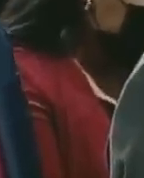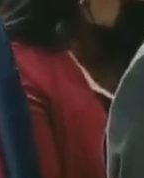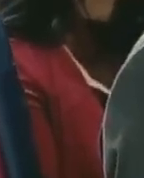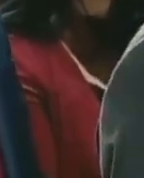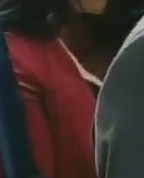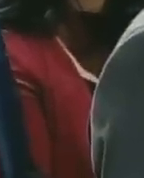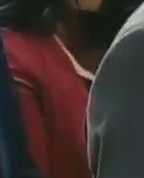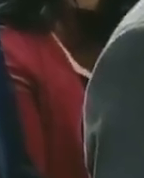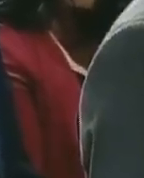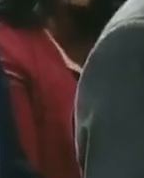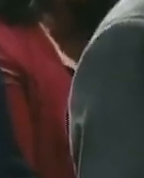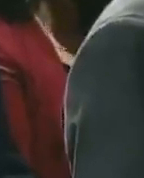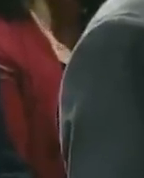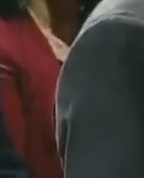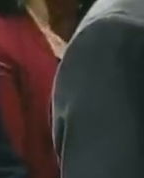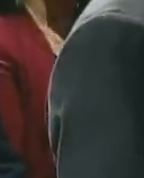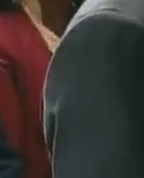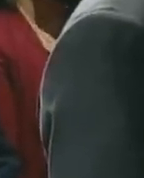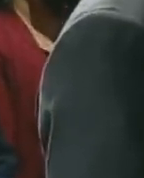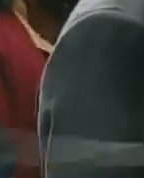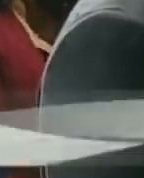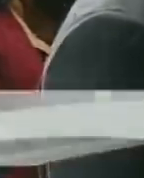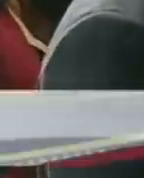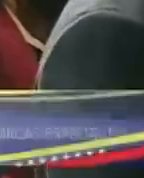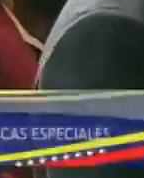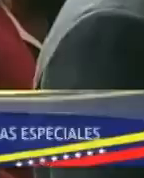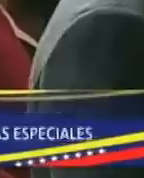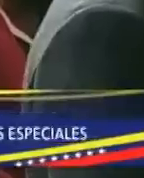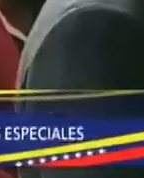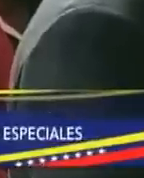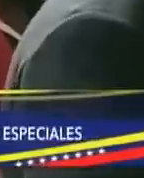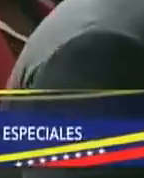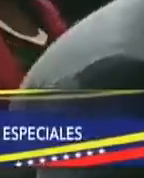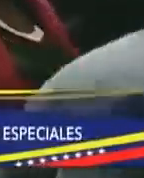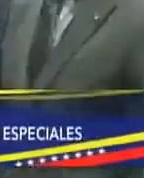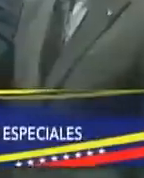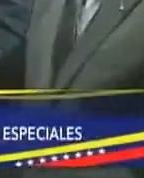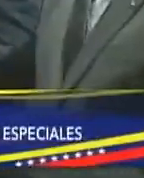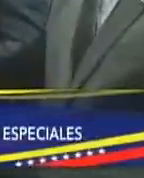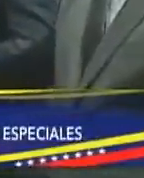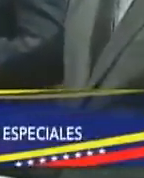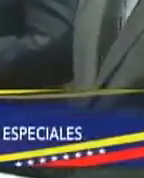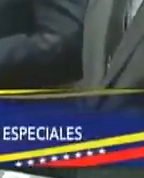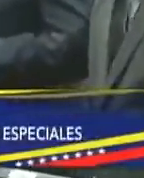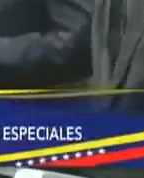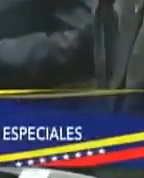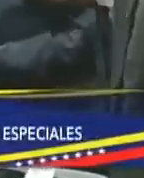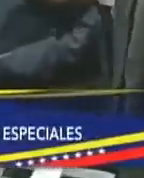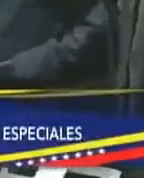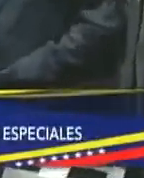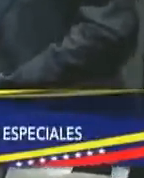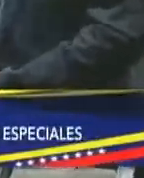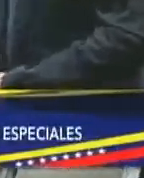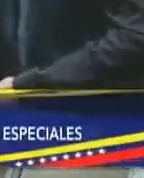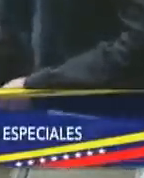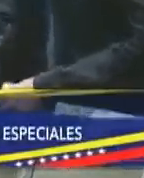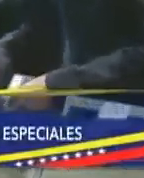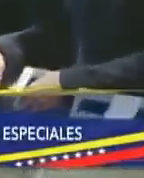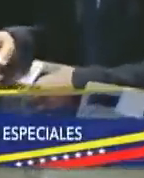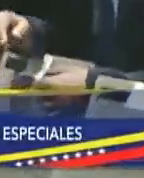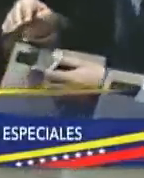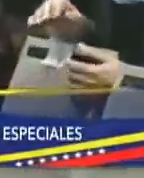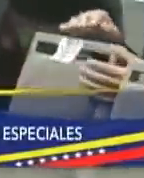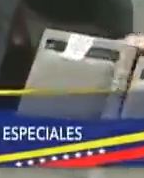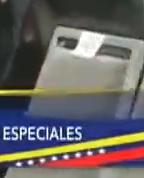especiales son áreas delimitadas geográficamente que ofrecen un entorno de negocio excepcional en